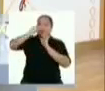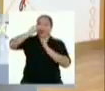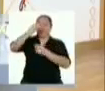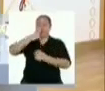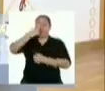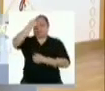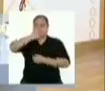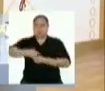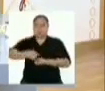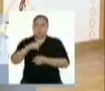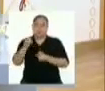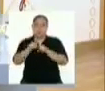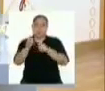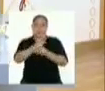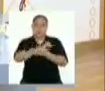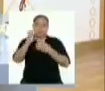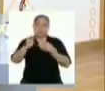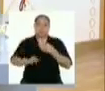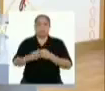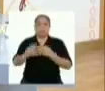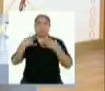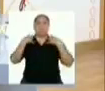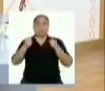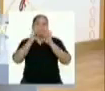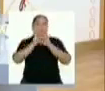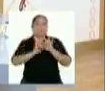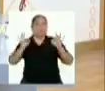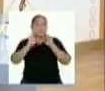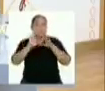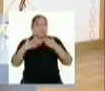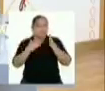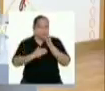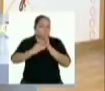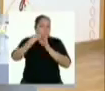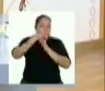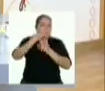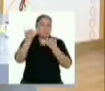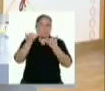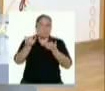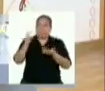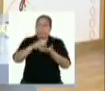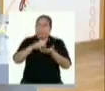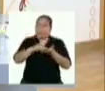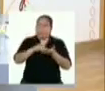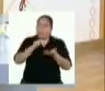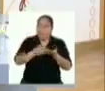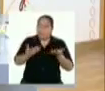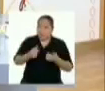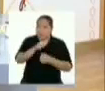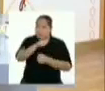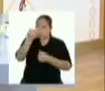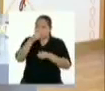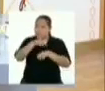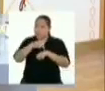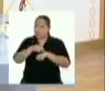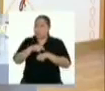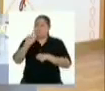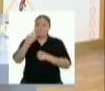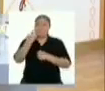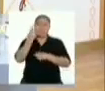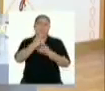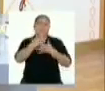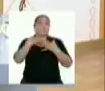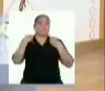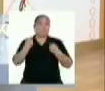La salud es vital para poder crecer y ahora más que nunca la salud dejó de ser un asunto individual.